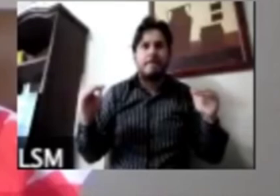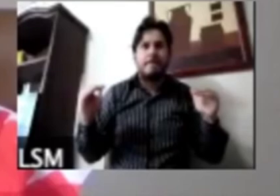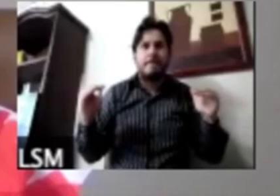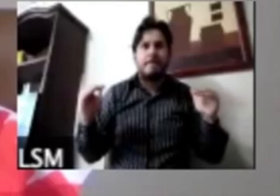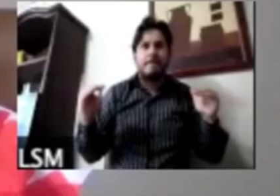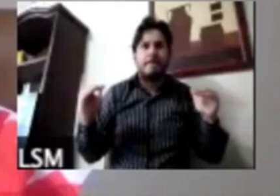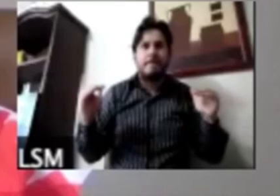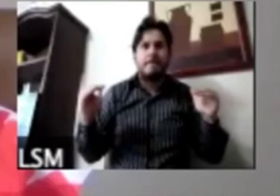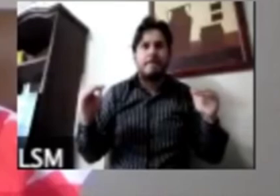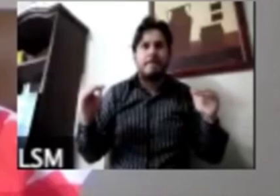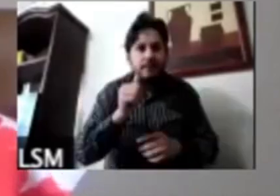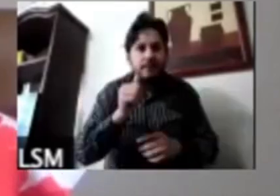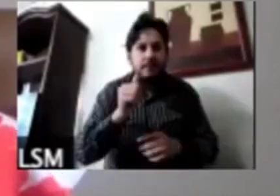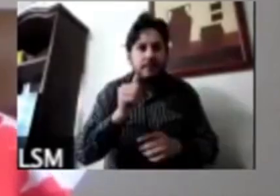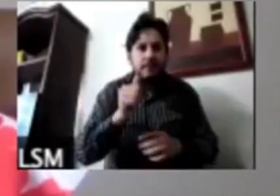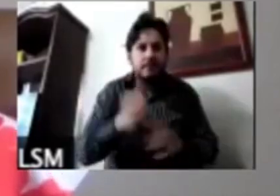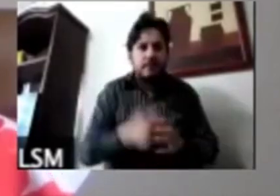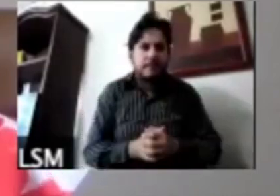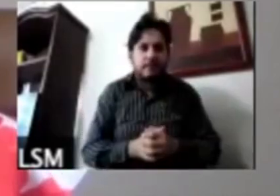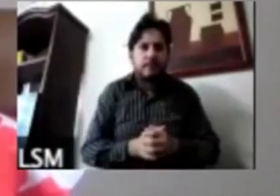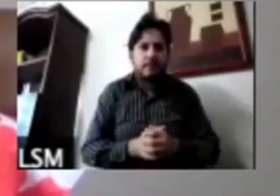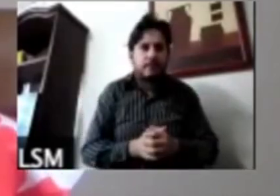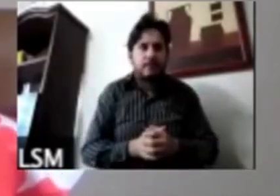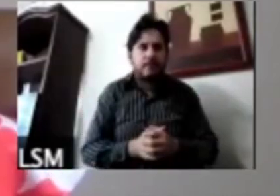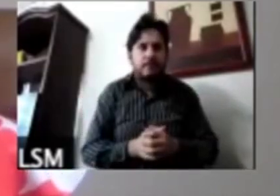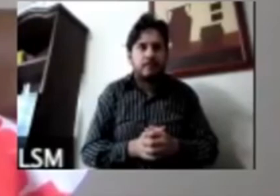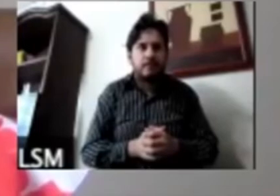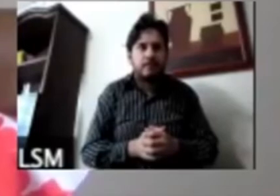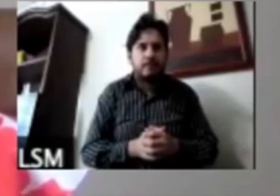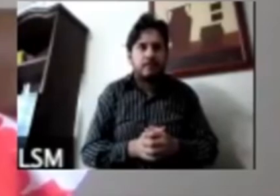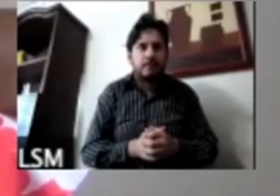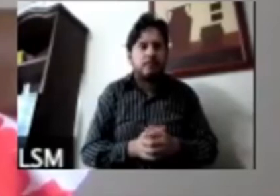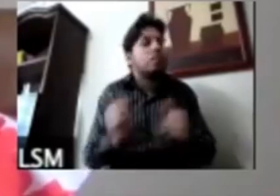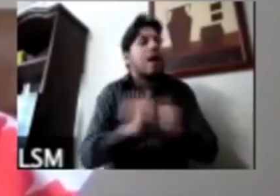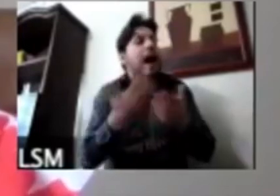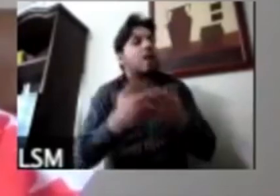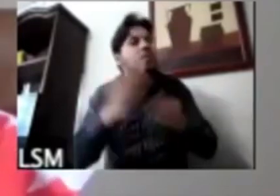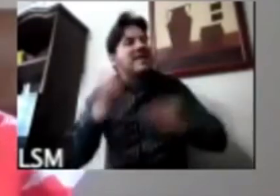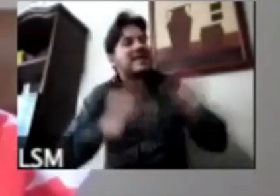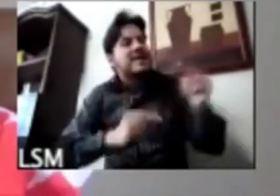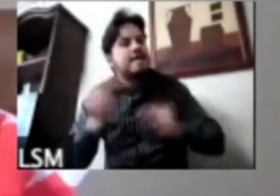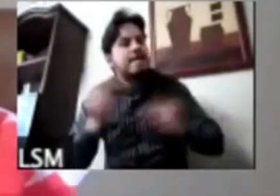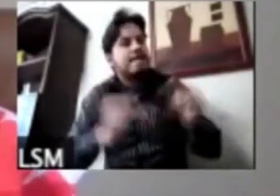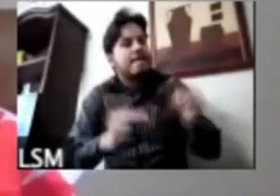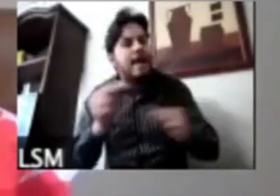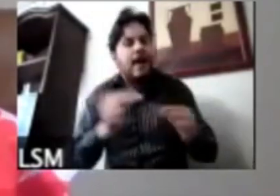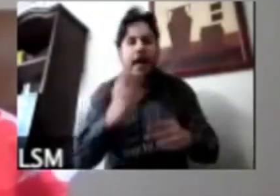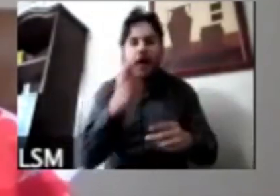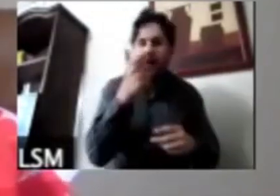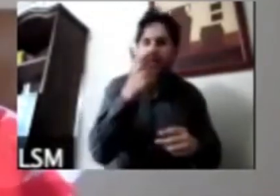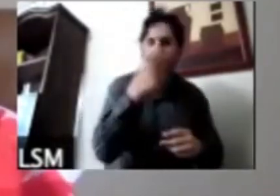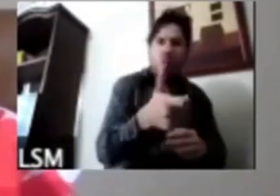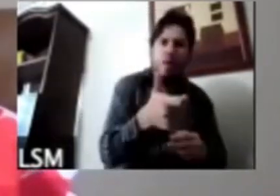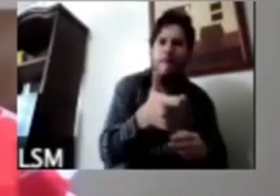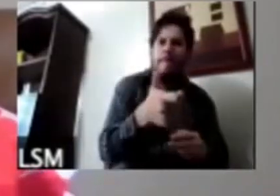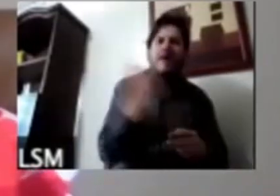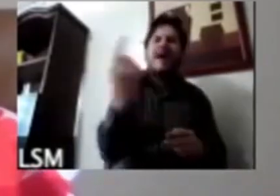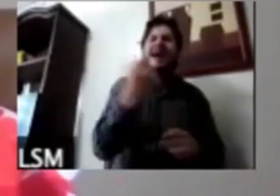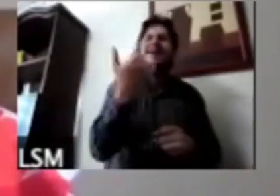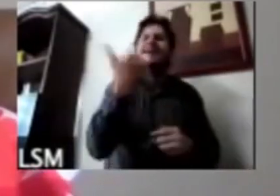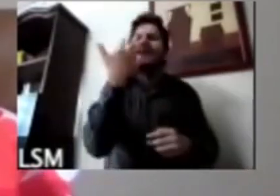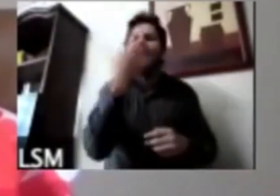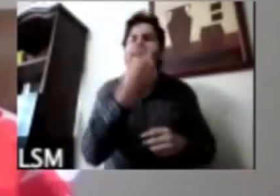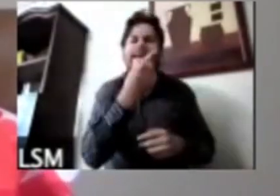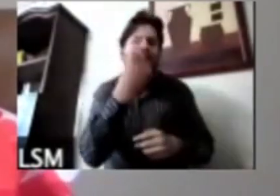los perdedores del socioeconómico menor esto que quiere decir esto lo que quiere